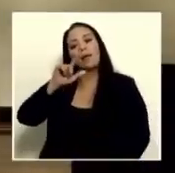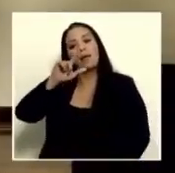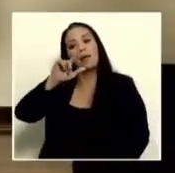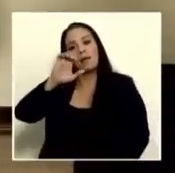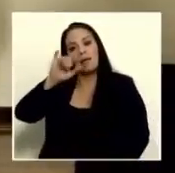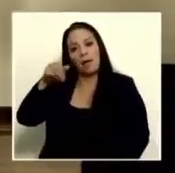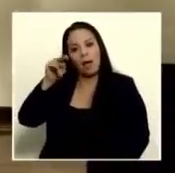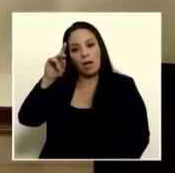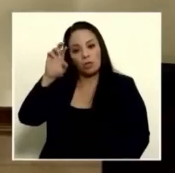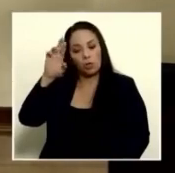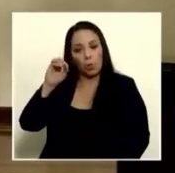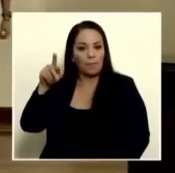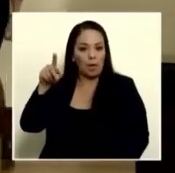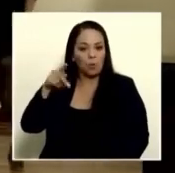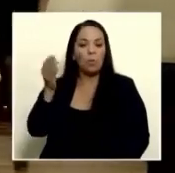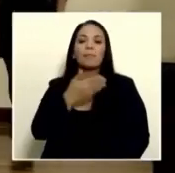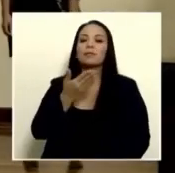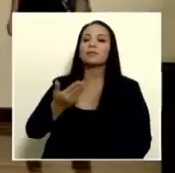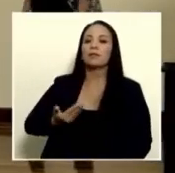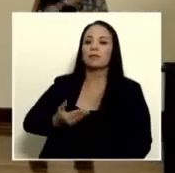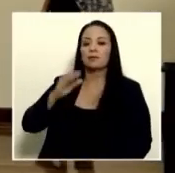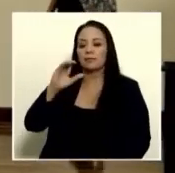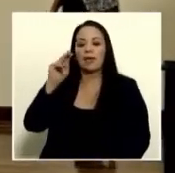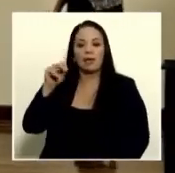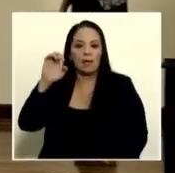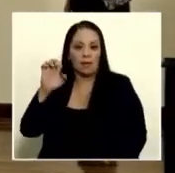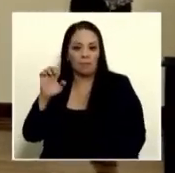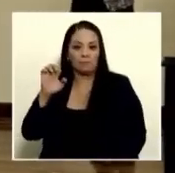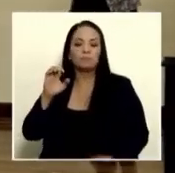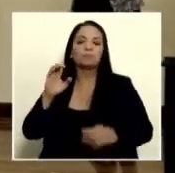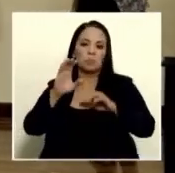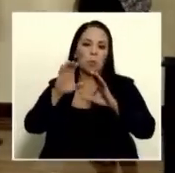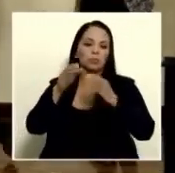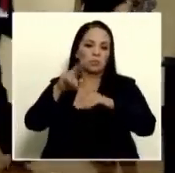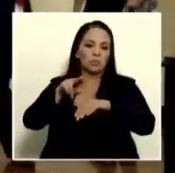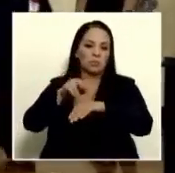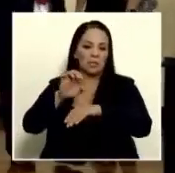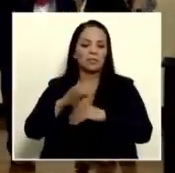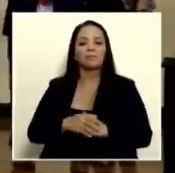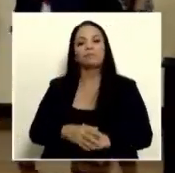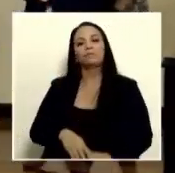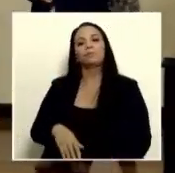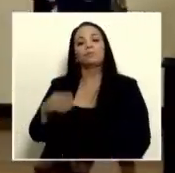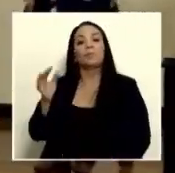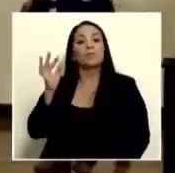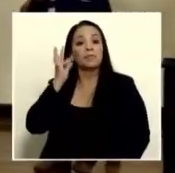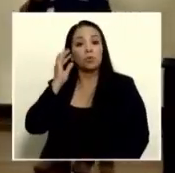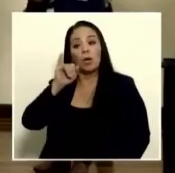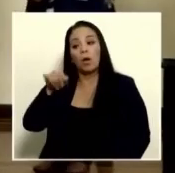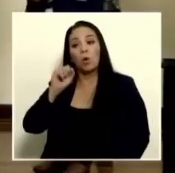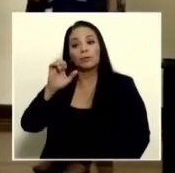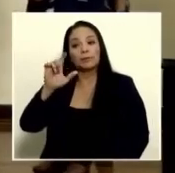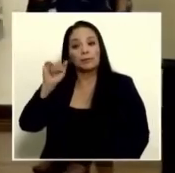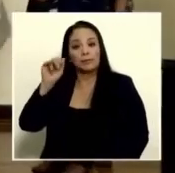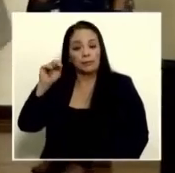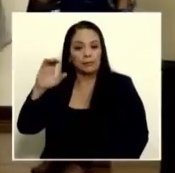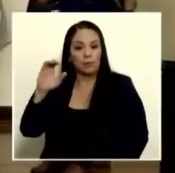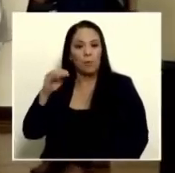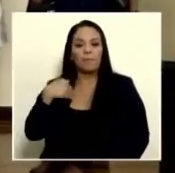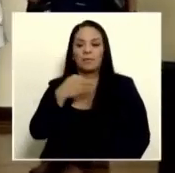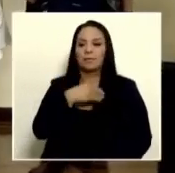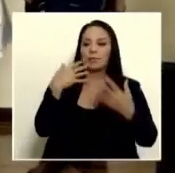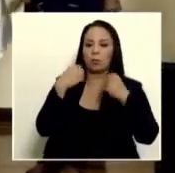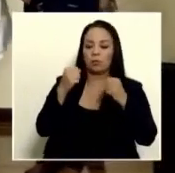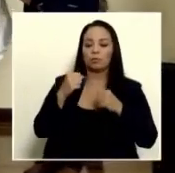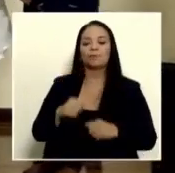Picado, presidente ejecutivo de la CNE, a la señora Jocelyn Chacón, ministra de Salud, al señor